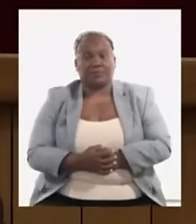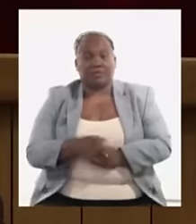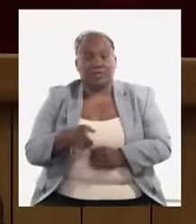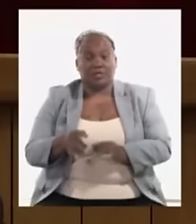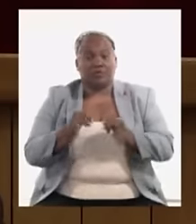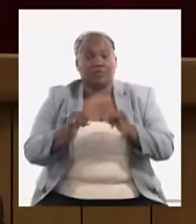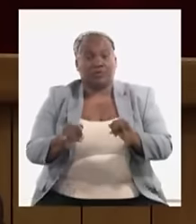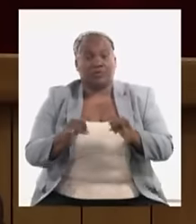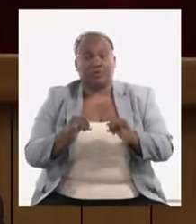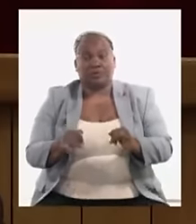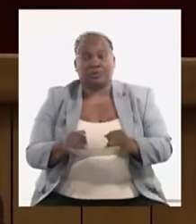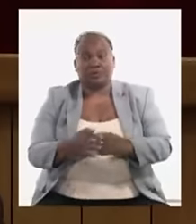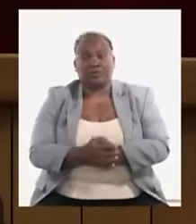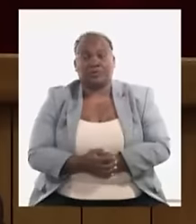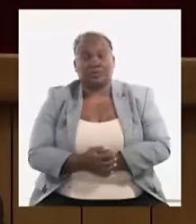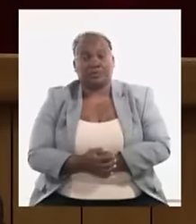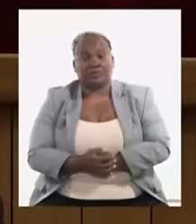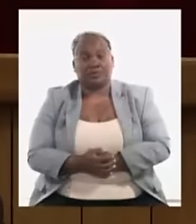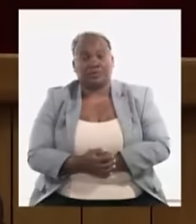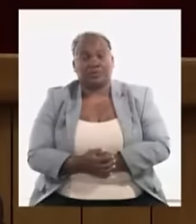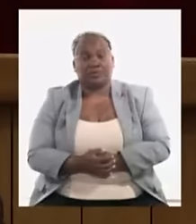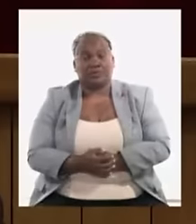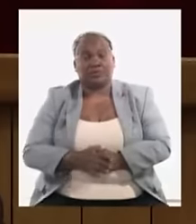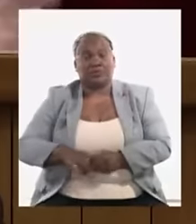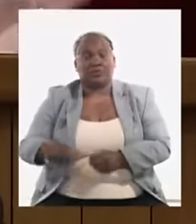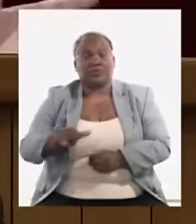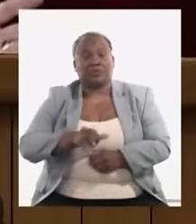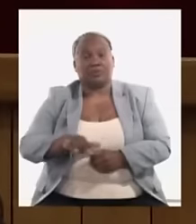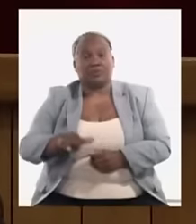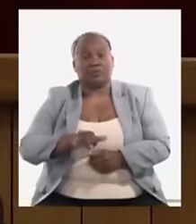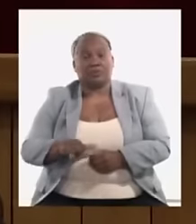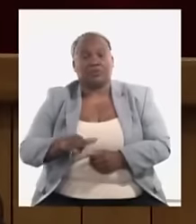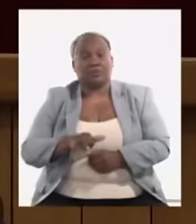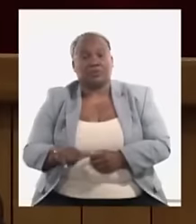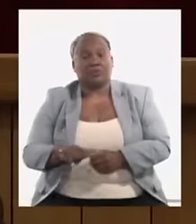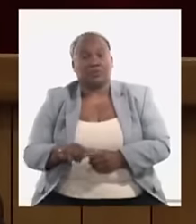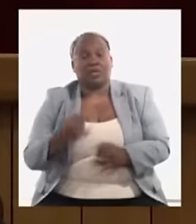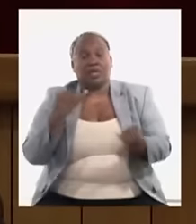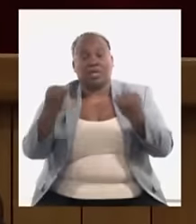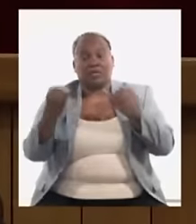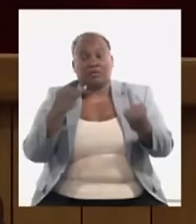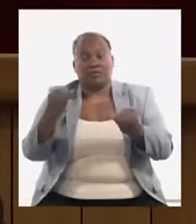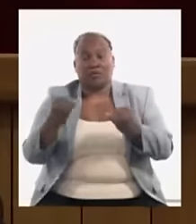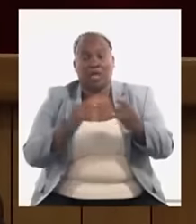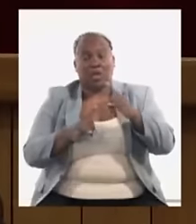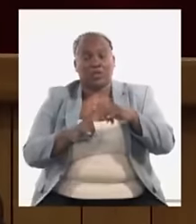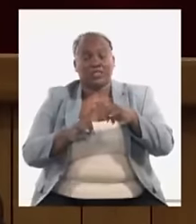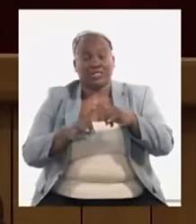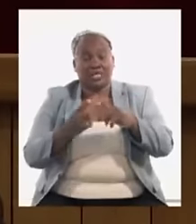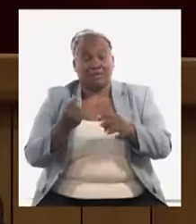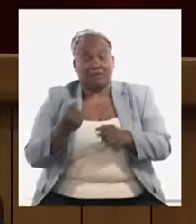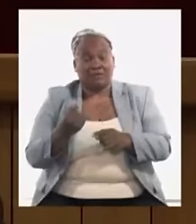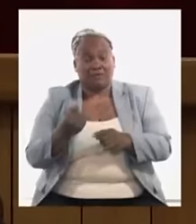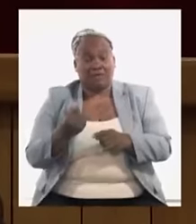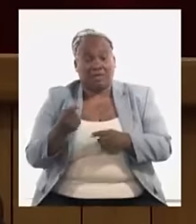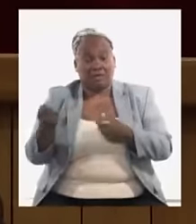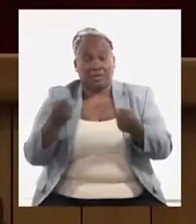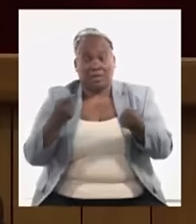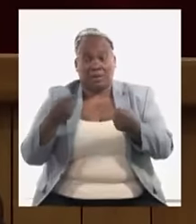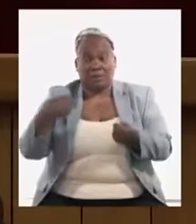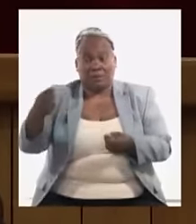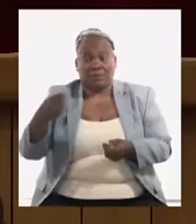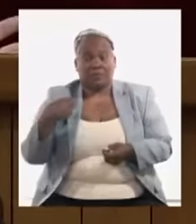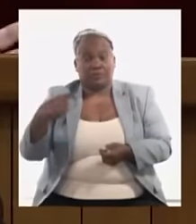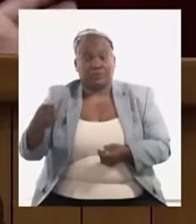será su implementación al igual que se ha identificado un grupo de tarifas de transporte que son